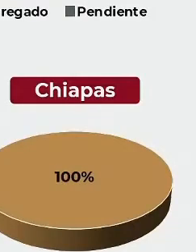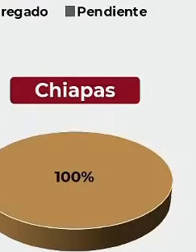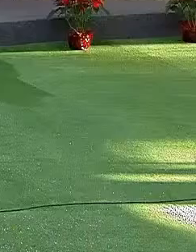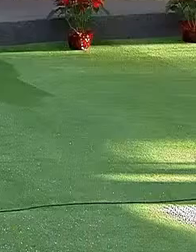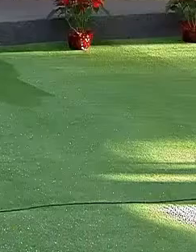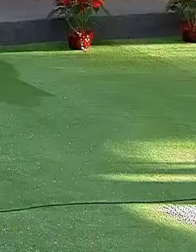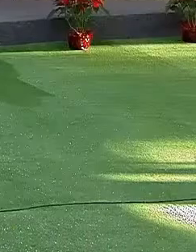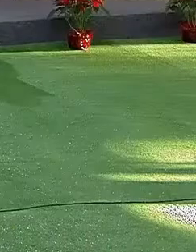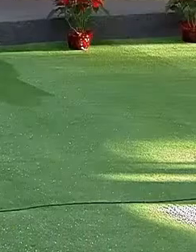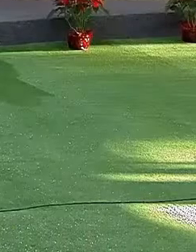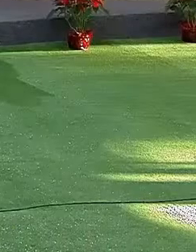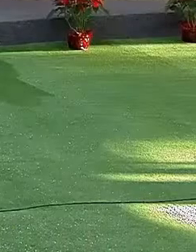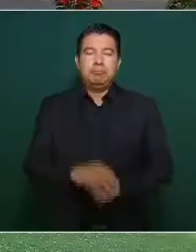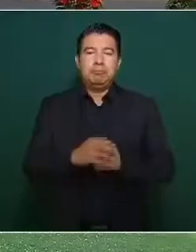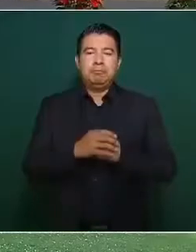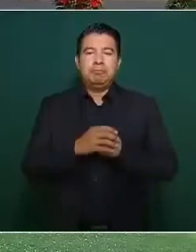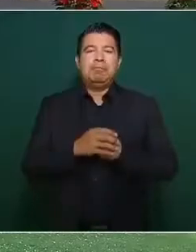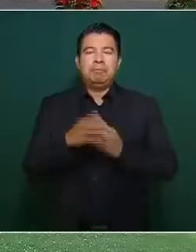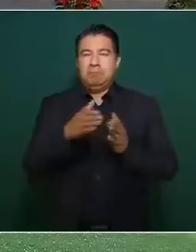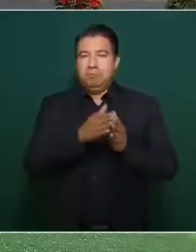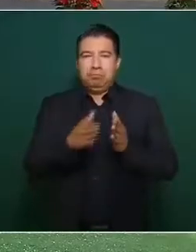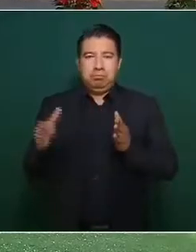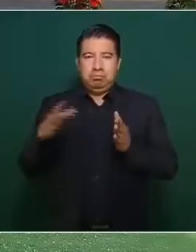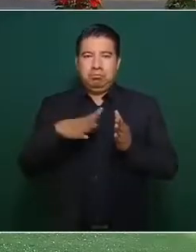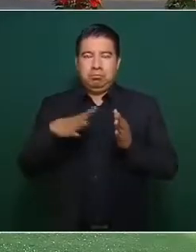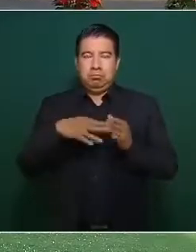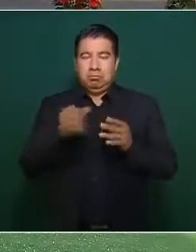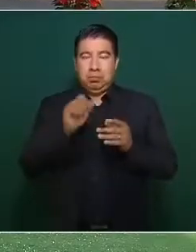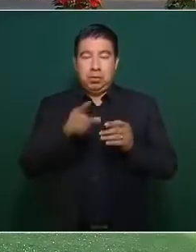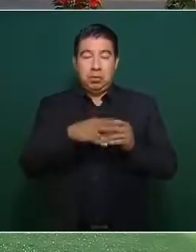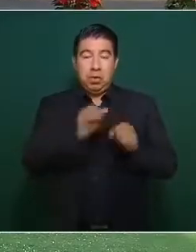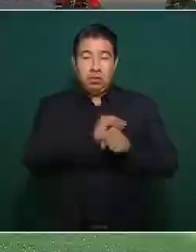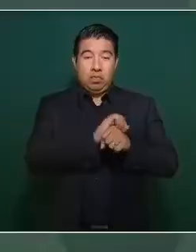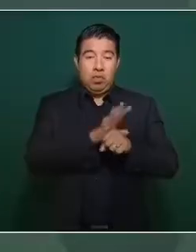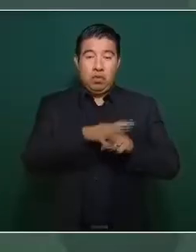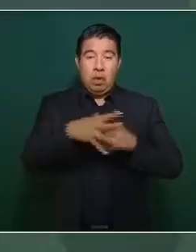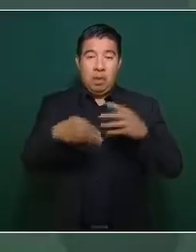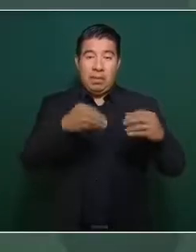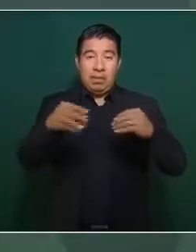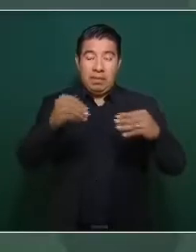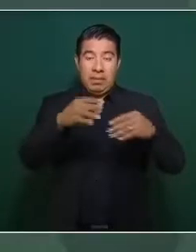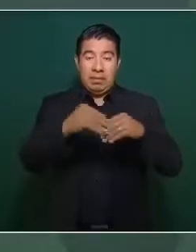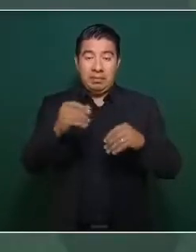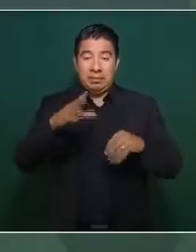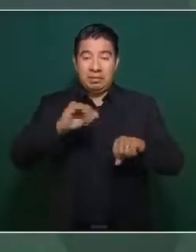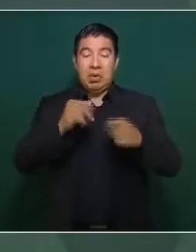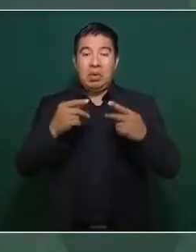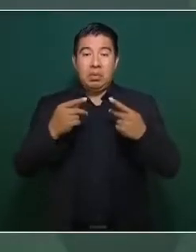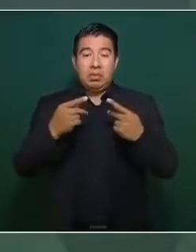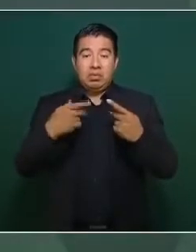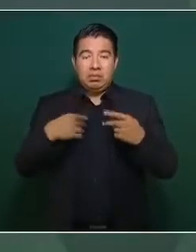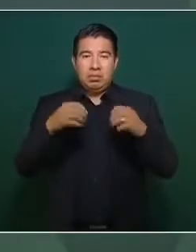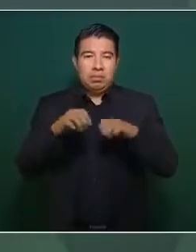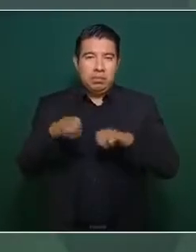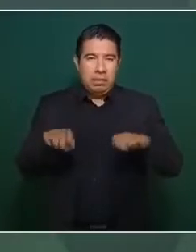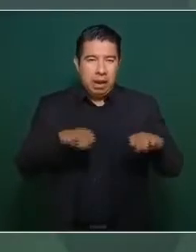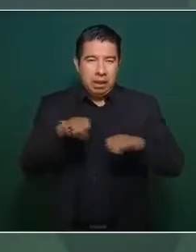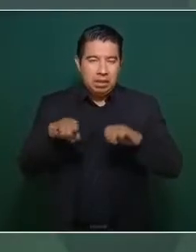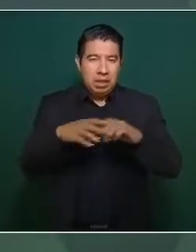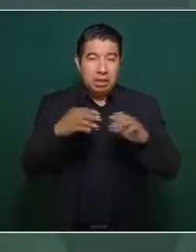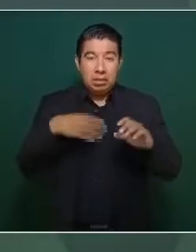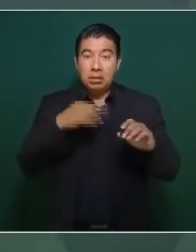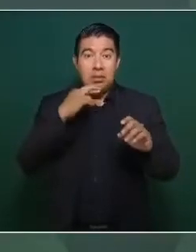la situación que se vivió de la pandemia, las empresas no pudieron tener todo lo que